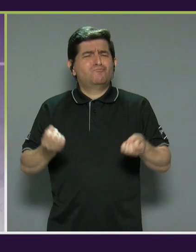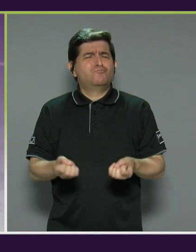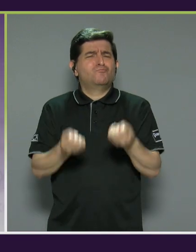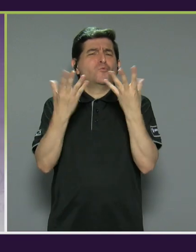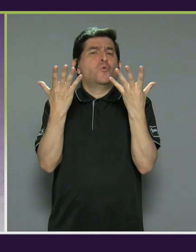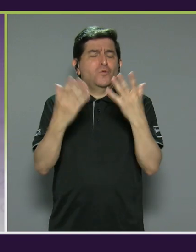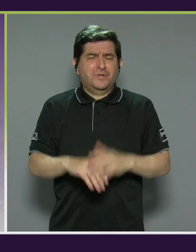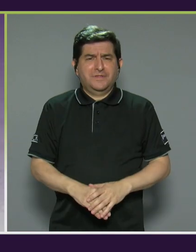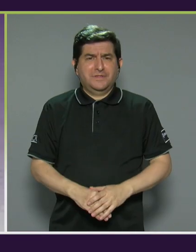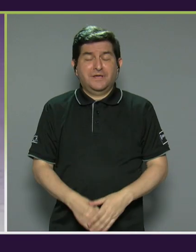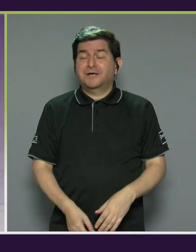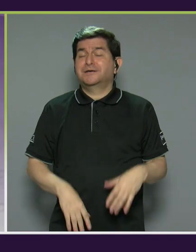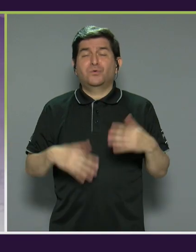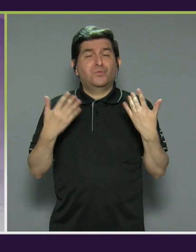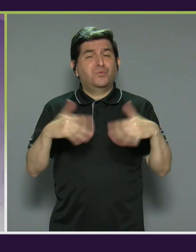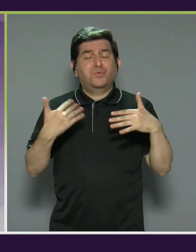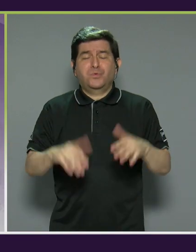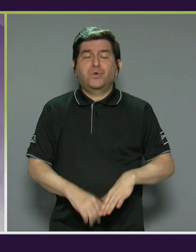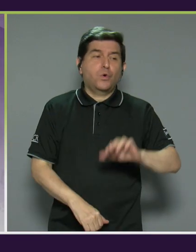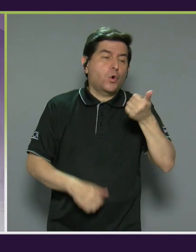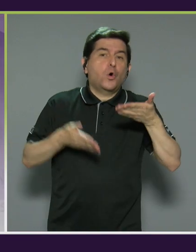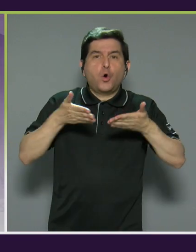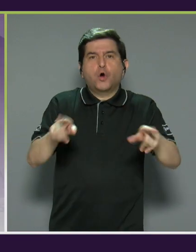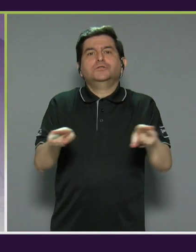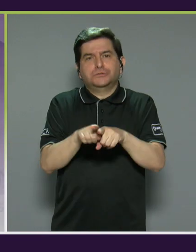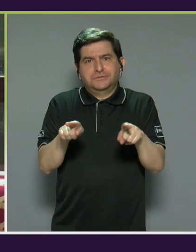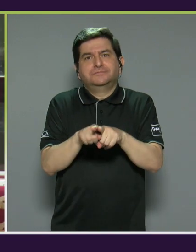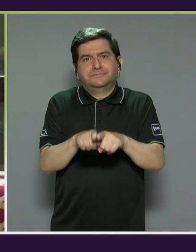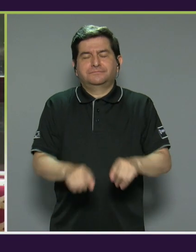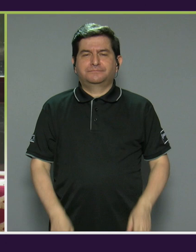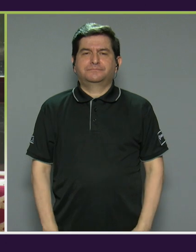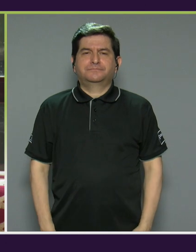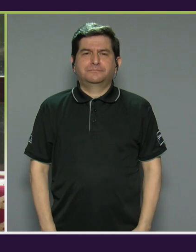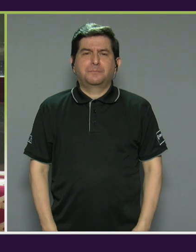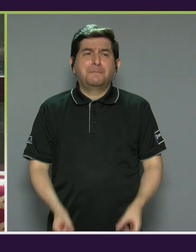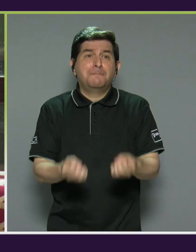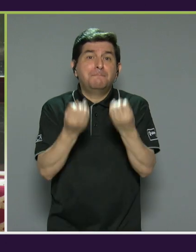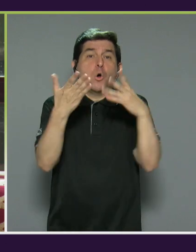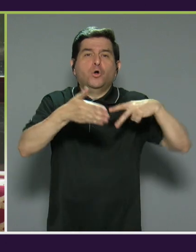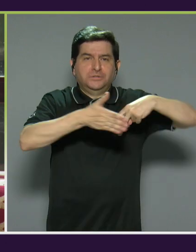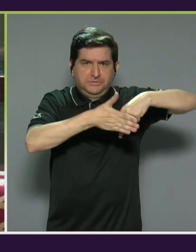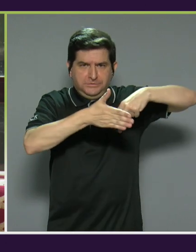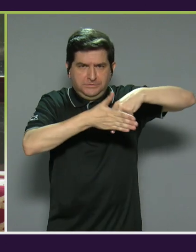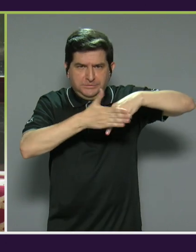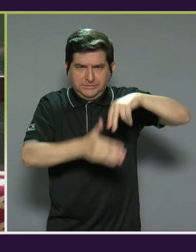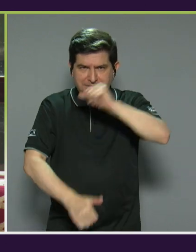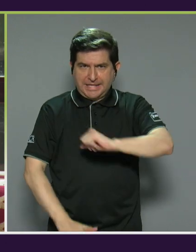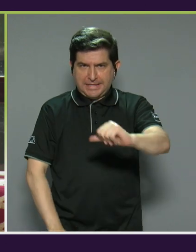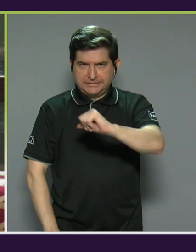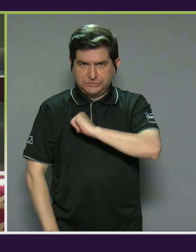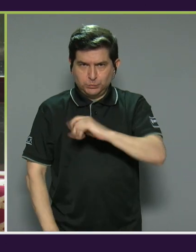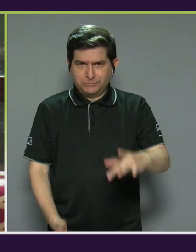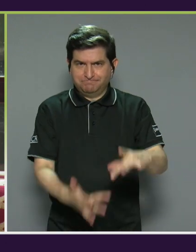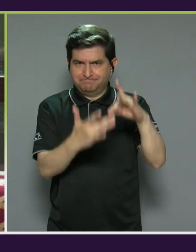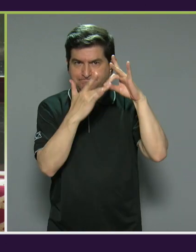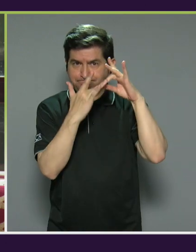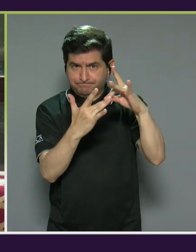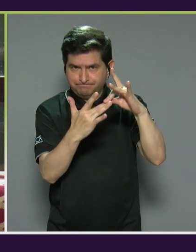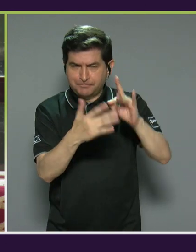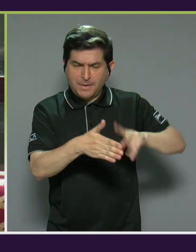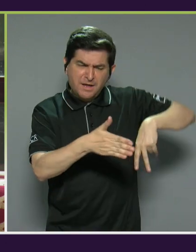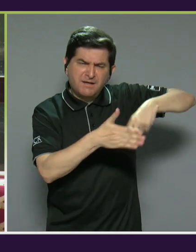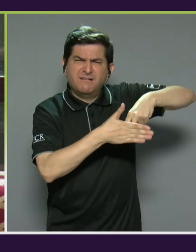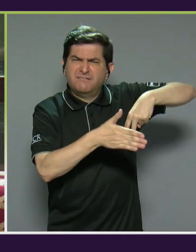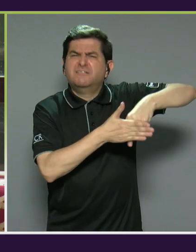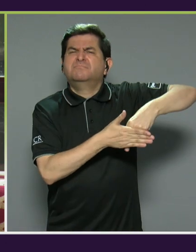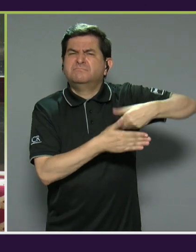sentimiento de culpa montones de con mis otros hijos, ¿verdad? Había muchas barreras actitudinales, especialmente barreras